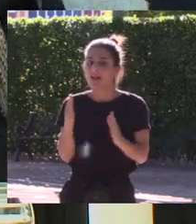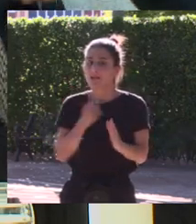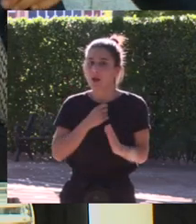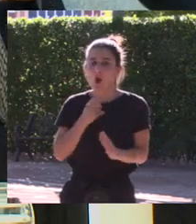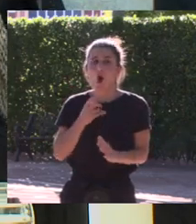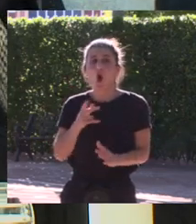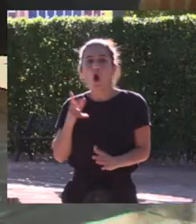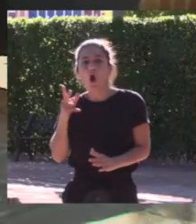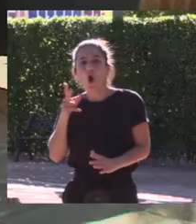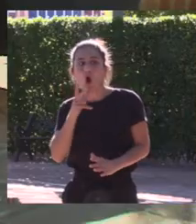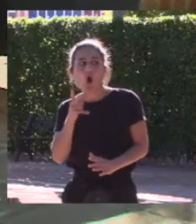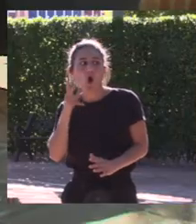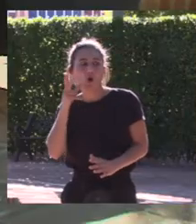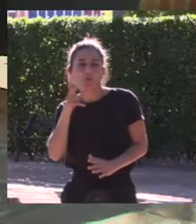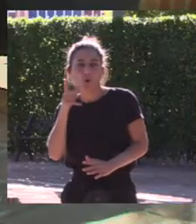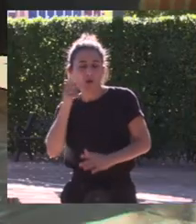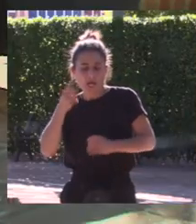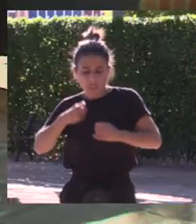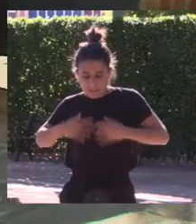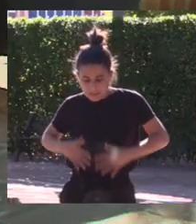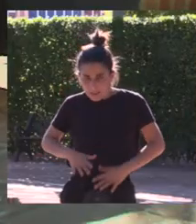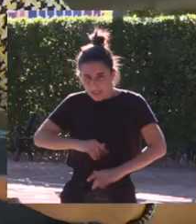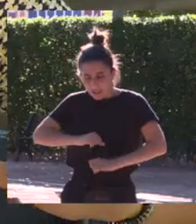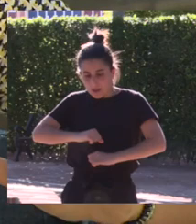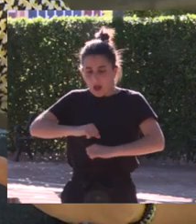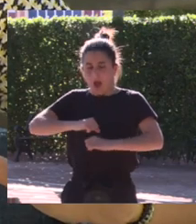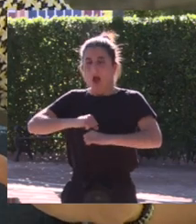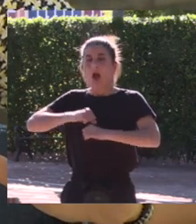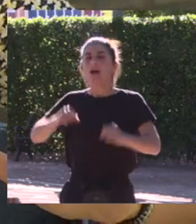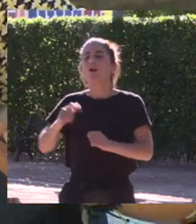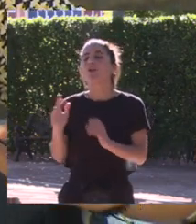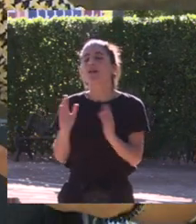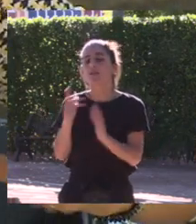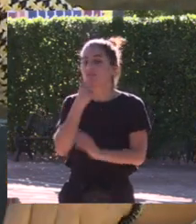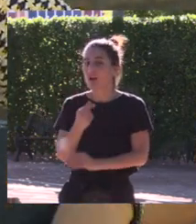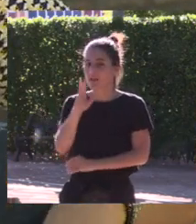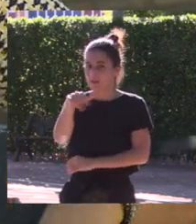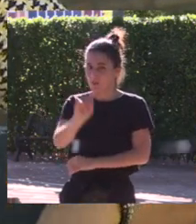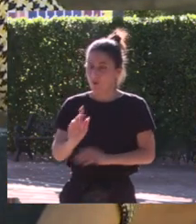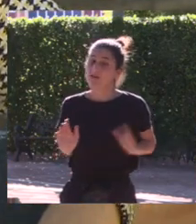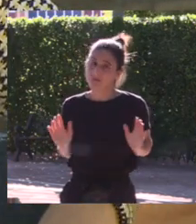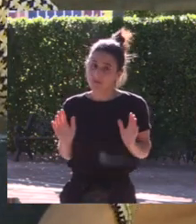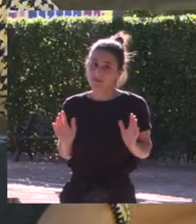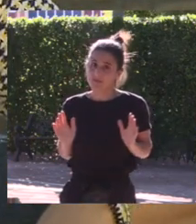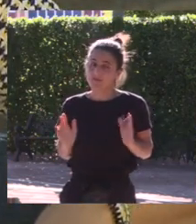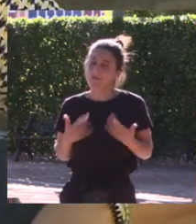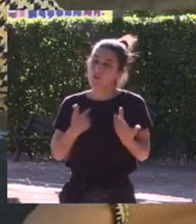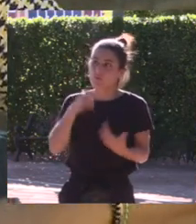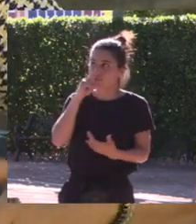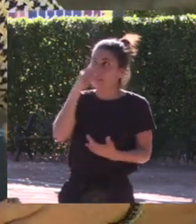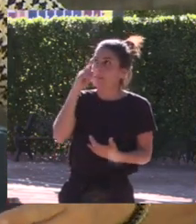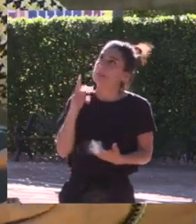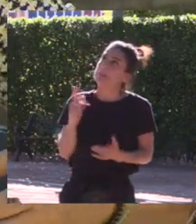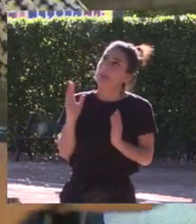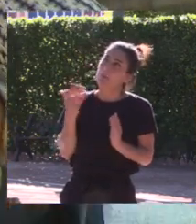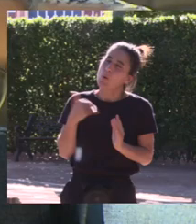hormonas revolucionadas en pleno desarrollo no es una edad fácil yo de hecho lo recuerdo así y a lo